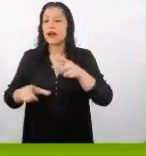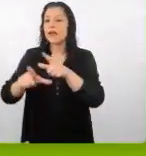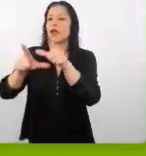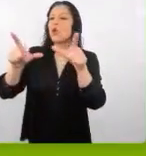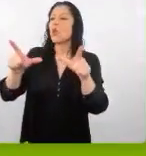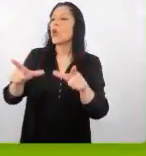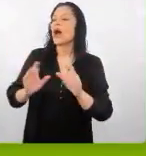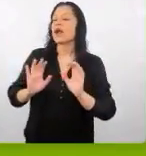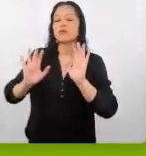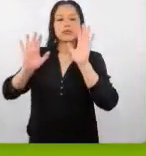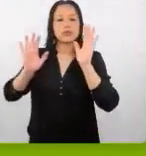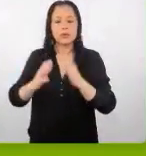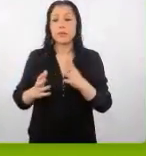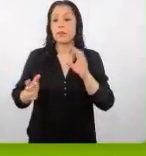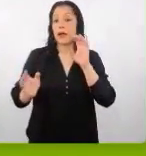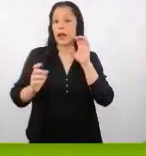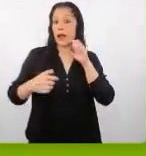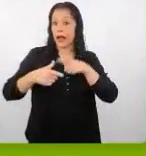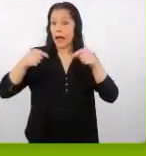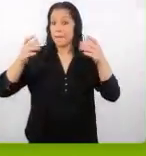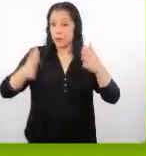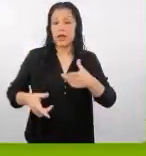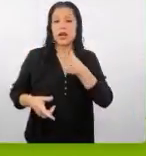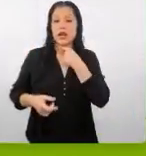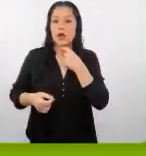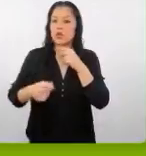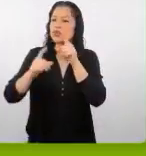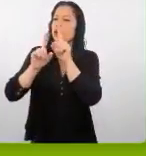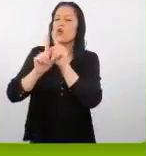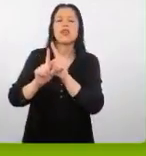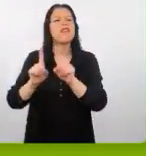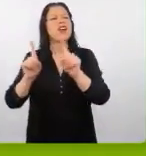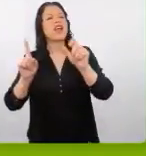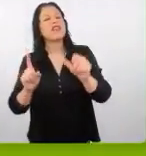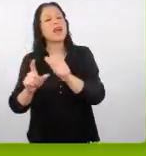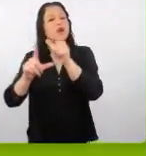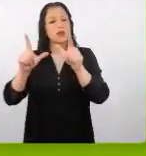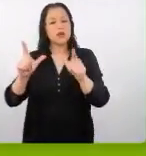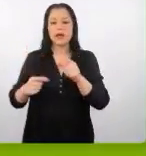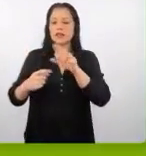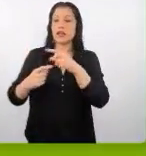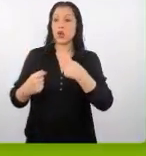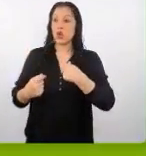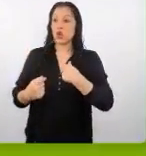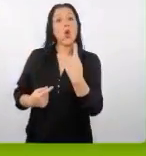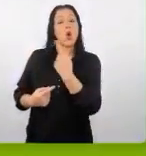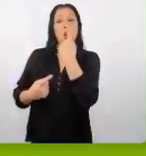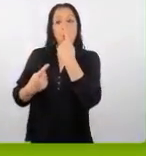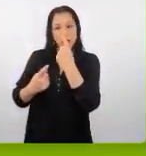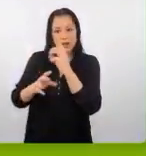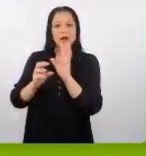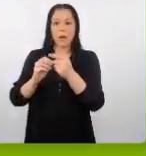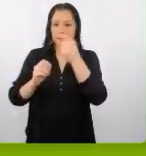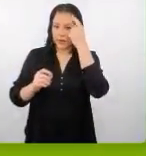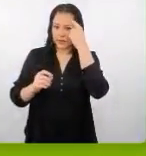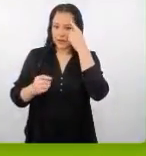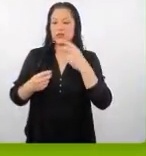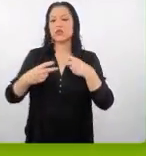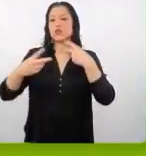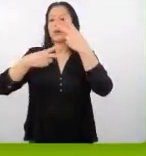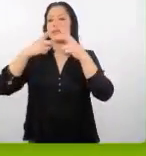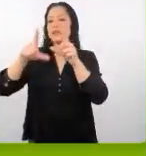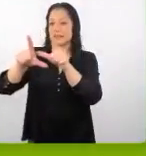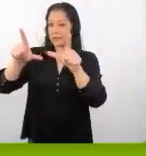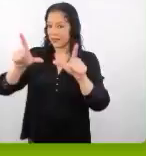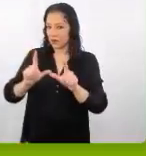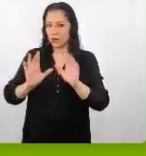lugar de hecho japonés les gusta verlo distinto les gusta esa exclusividad al momento de visitar el destino